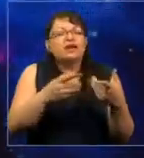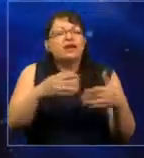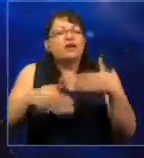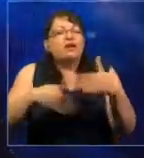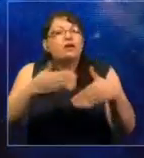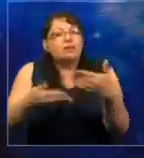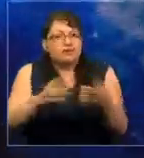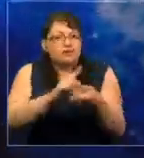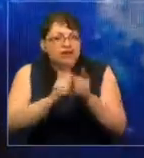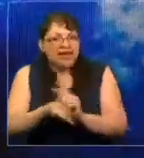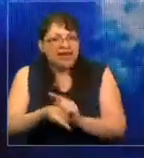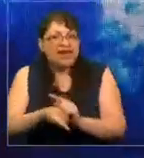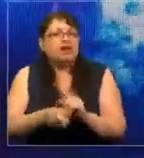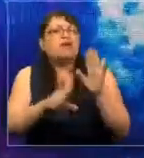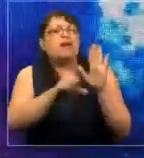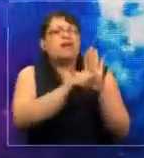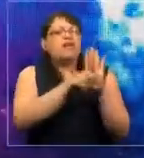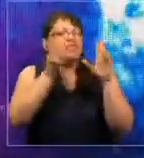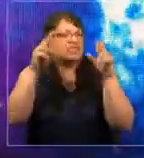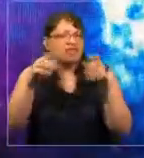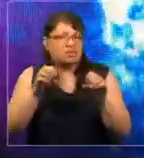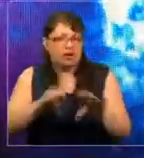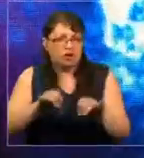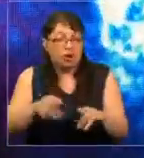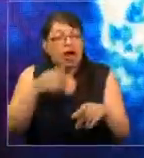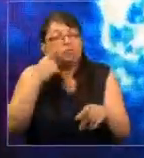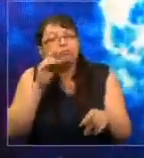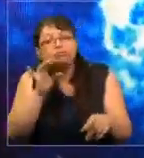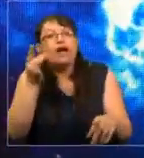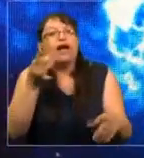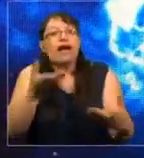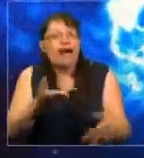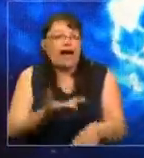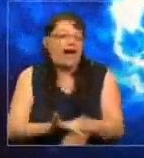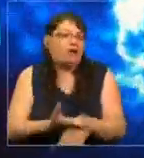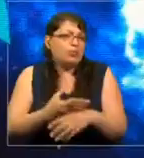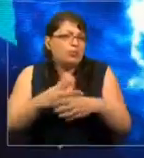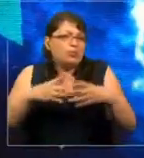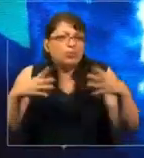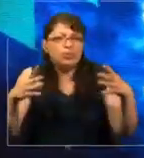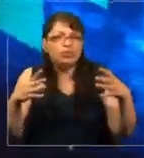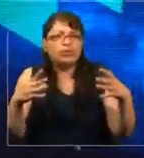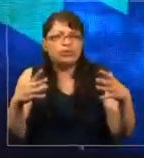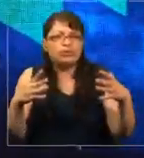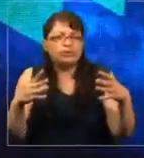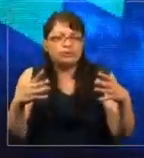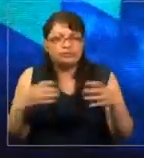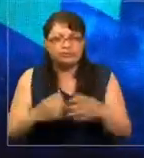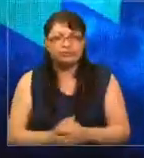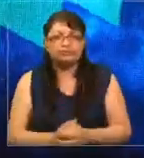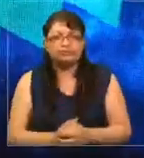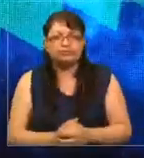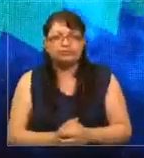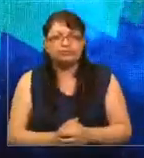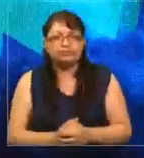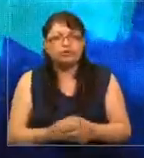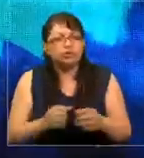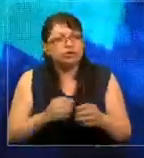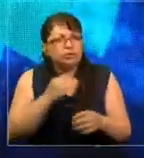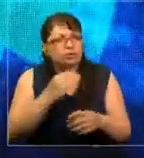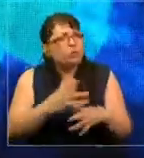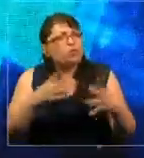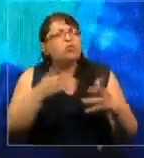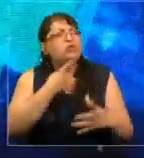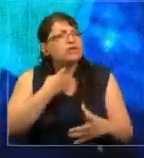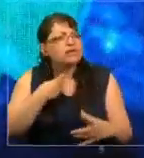leyes en educación. Y lo que me di cuenta es que había muchísimo interés en